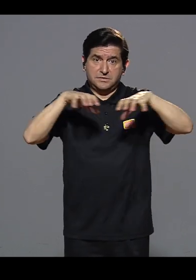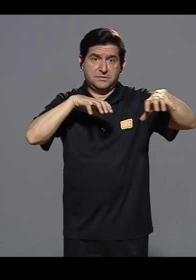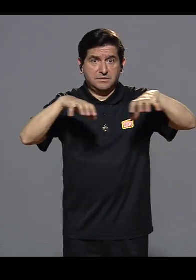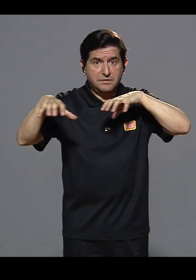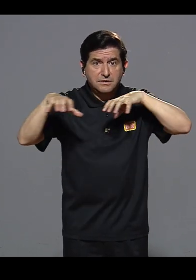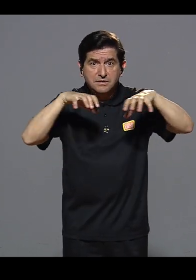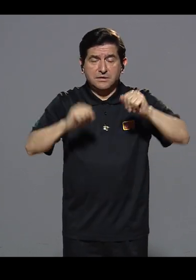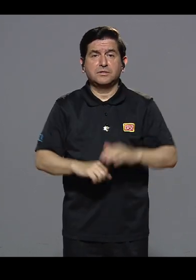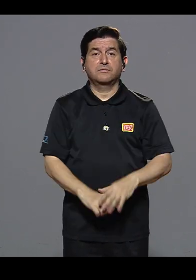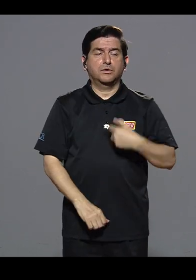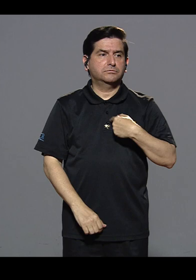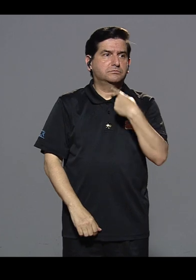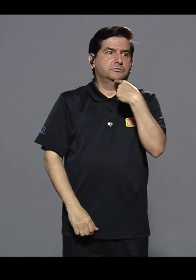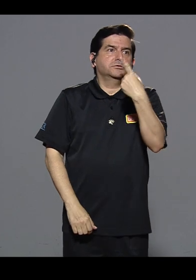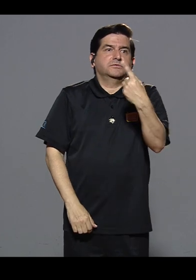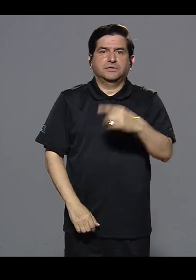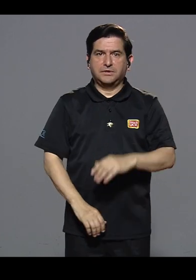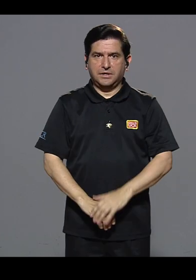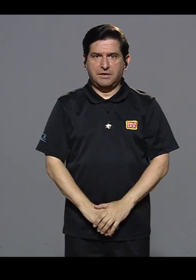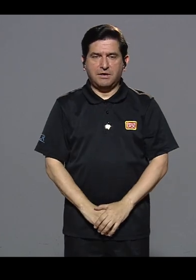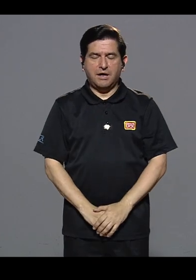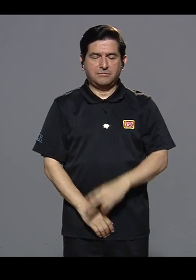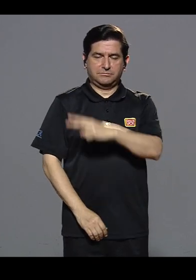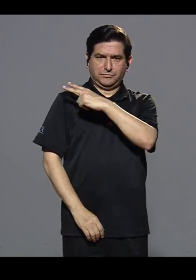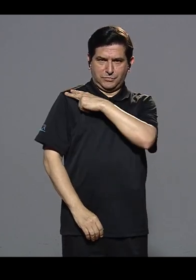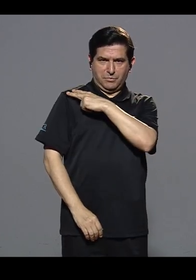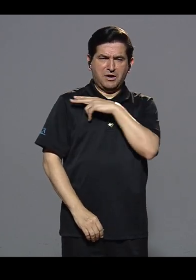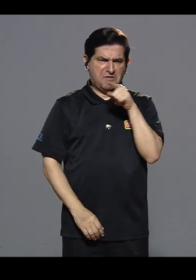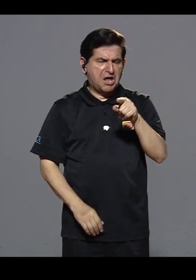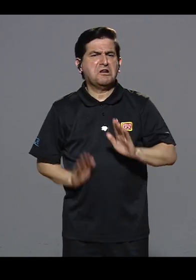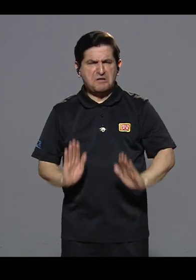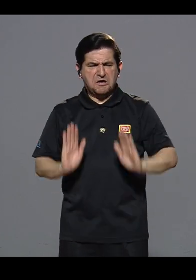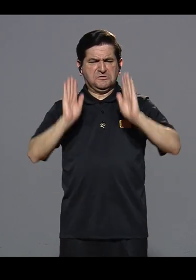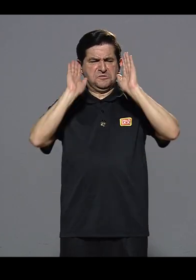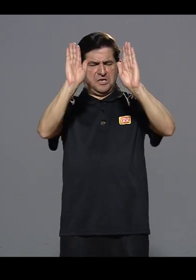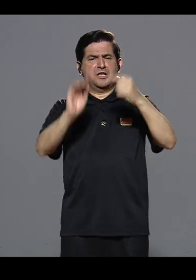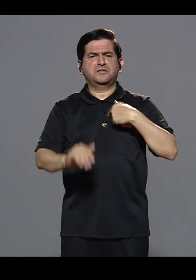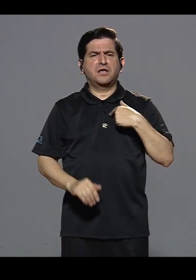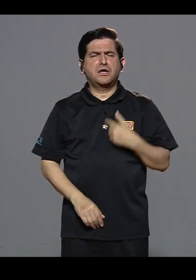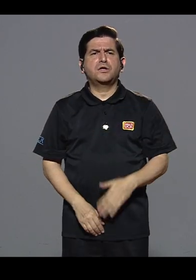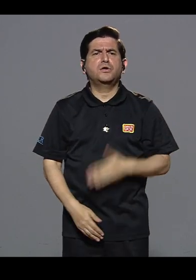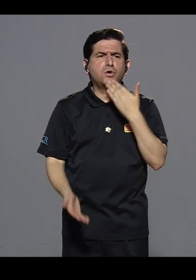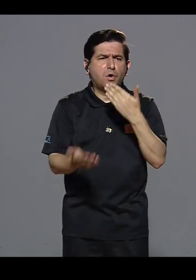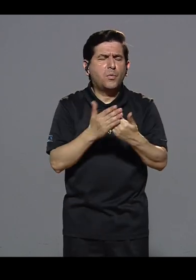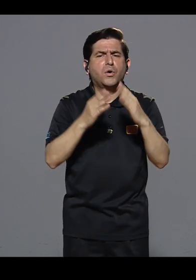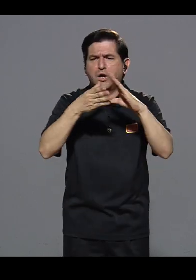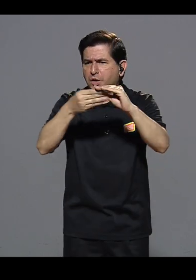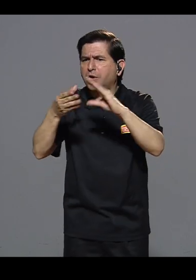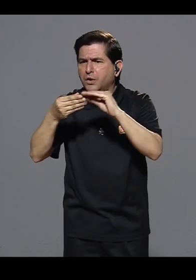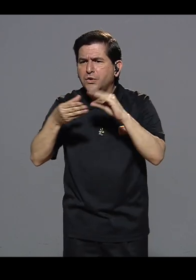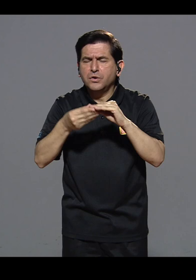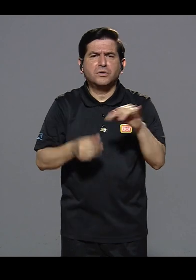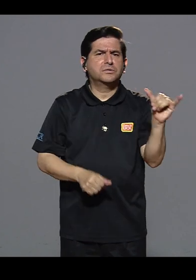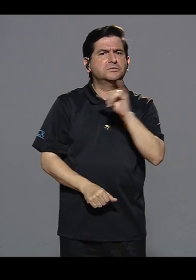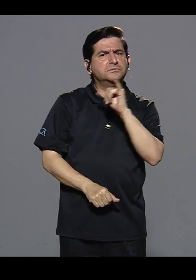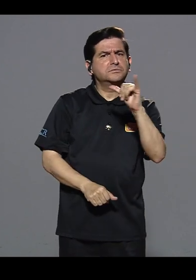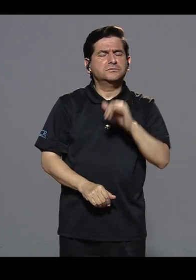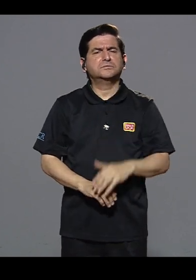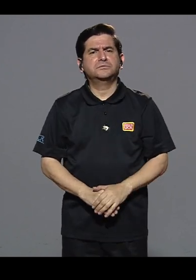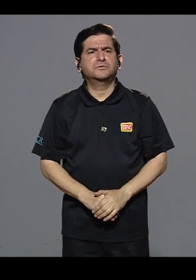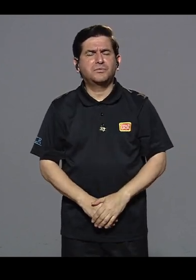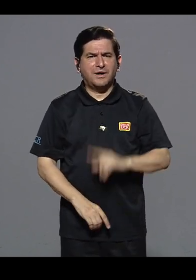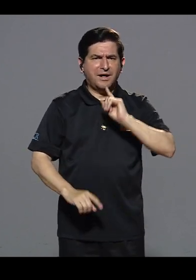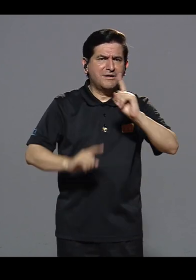realiza las actividades. Yo digo que, como jefe con excelencia, he recibido muy buen feedback